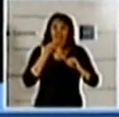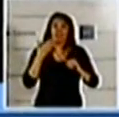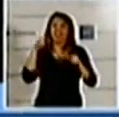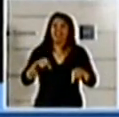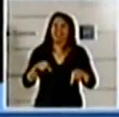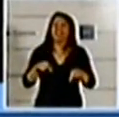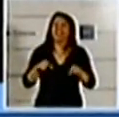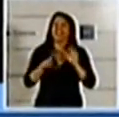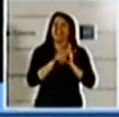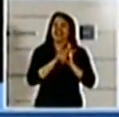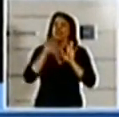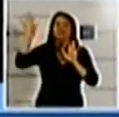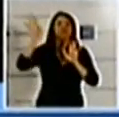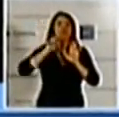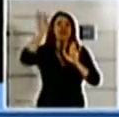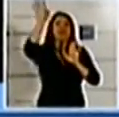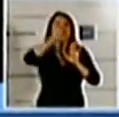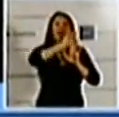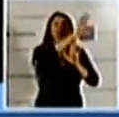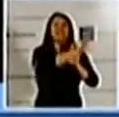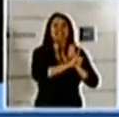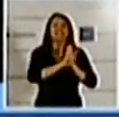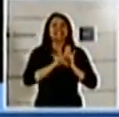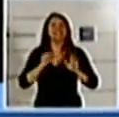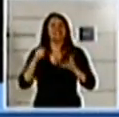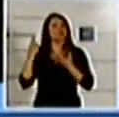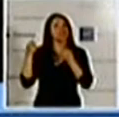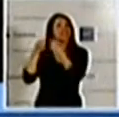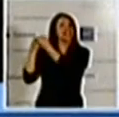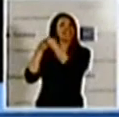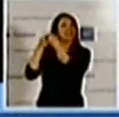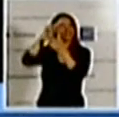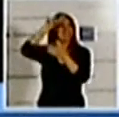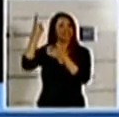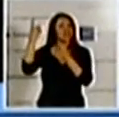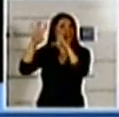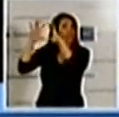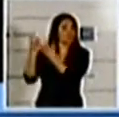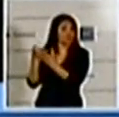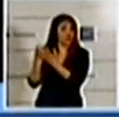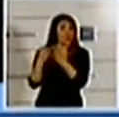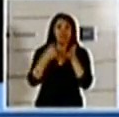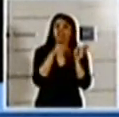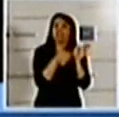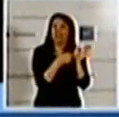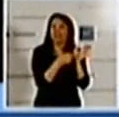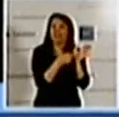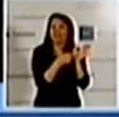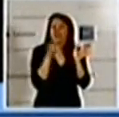sino del mundo y tratados internacionales, donde vemos que no se respetan especialmente a las personas